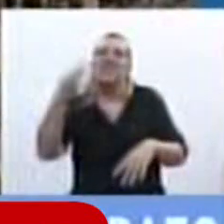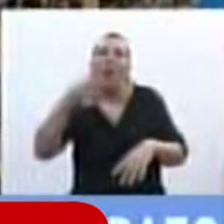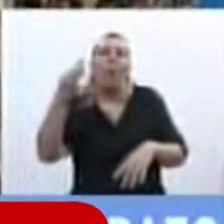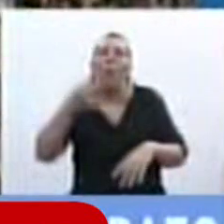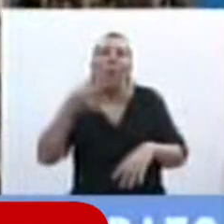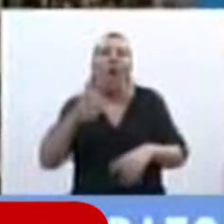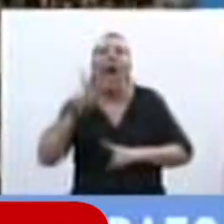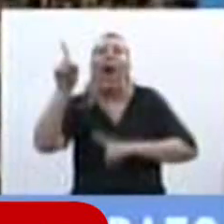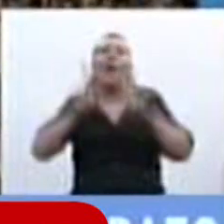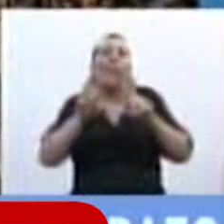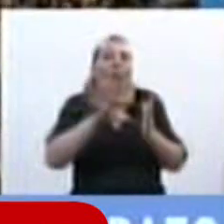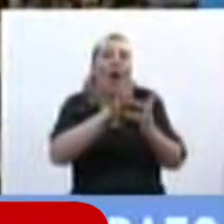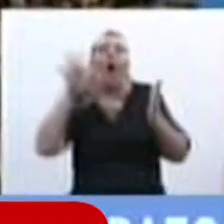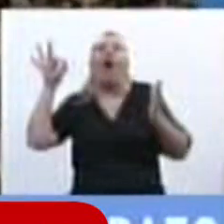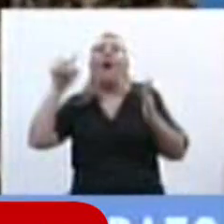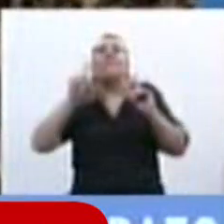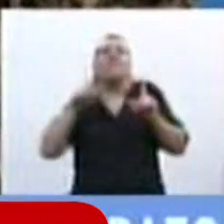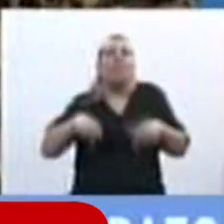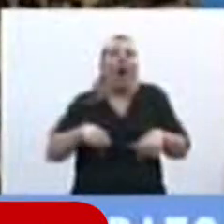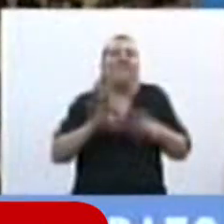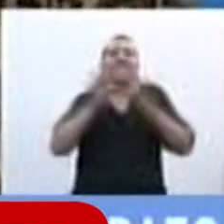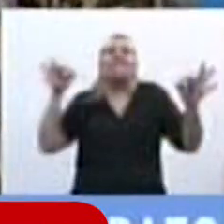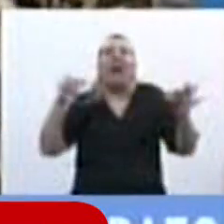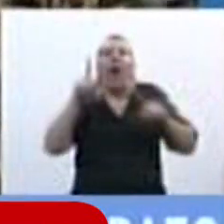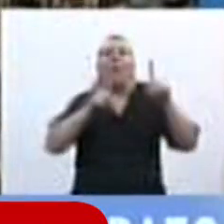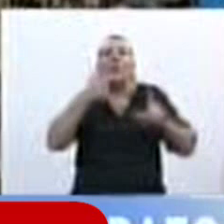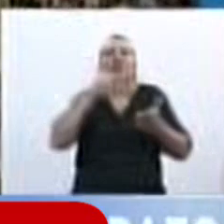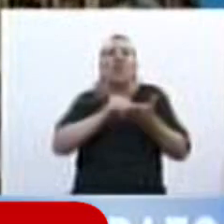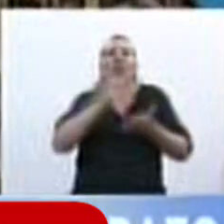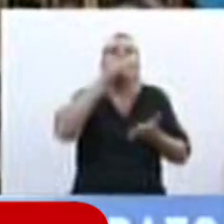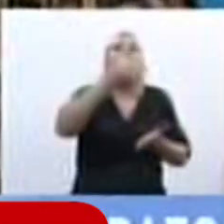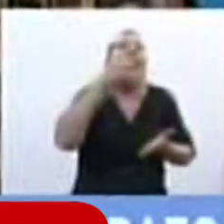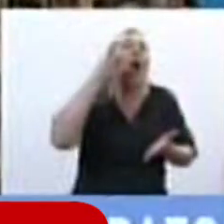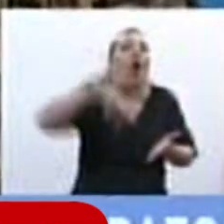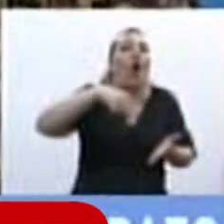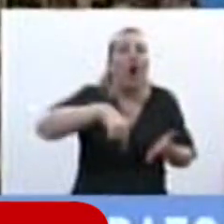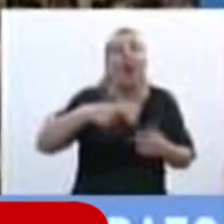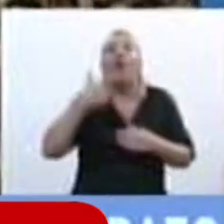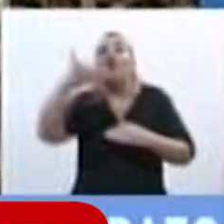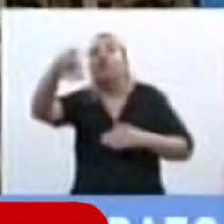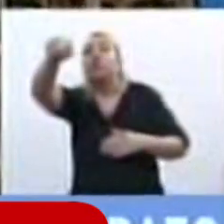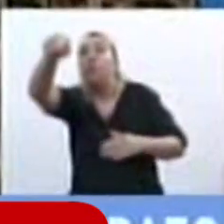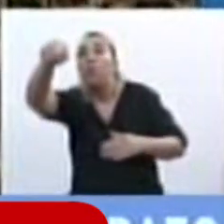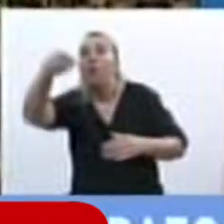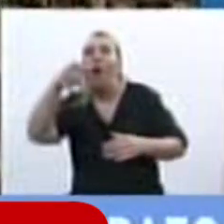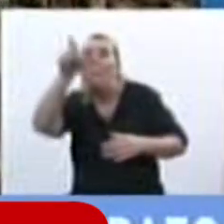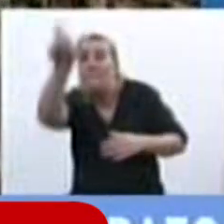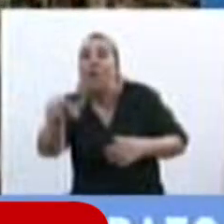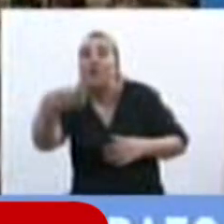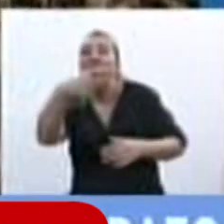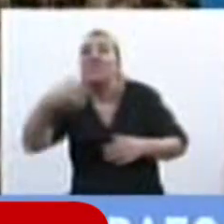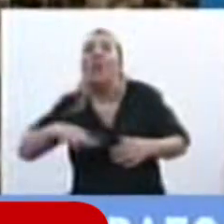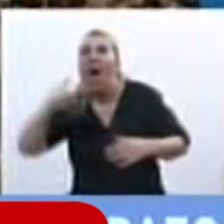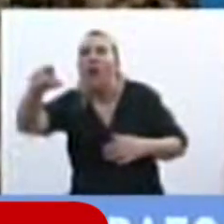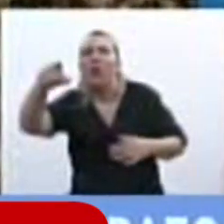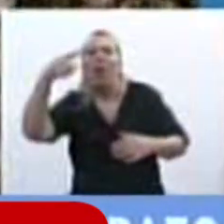de una senadora o de un senador de hoy y alguien dirá dentro de 100 años mirá las cosas que se discutían